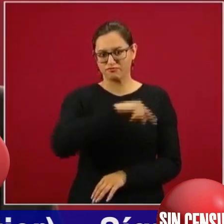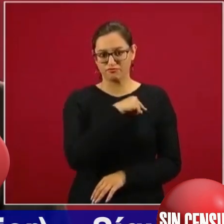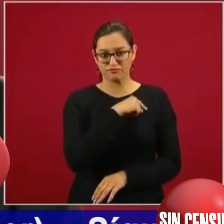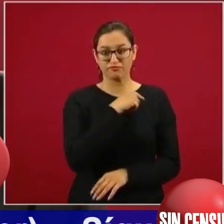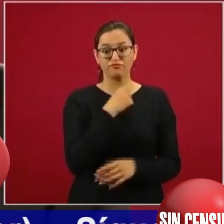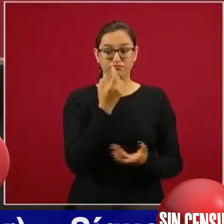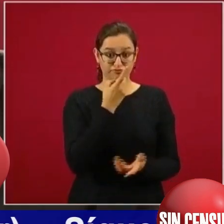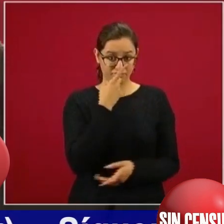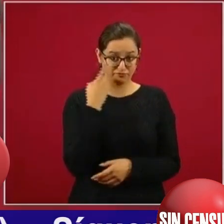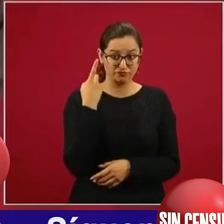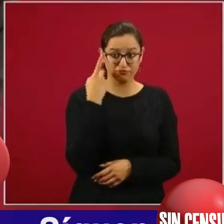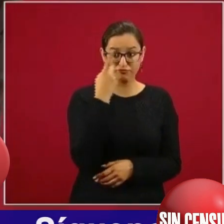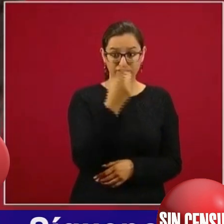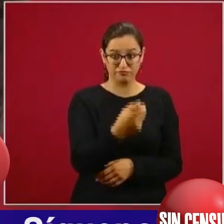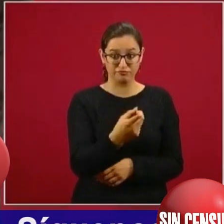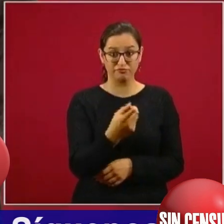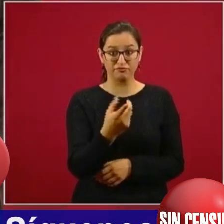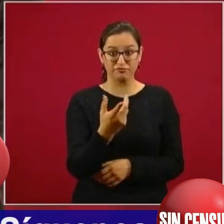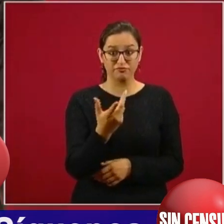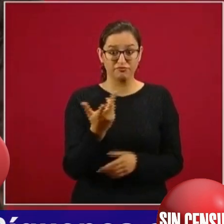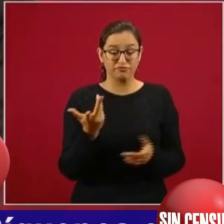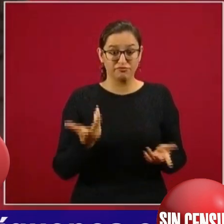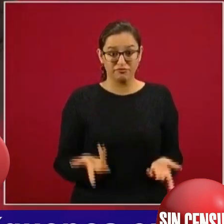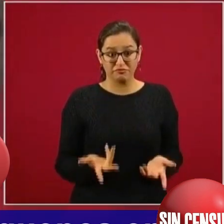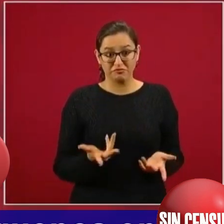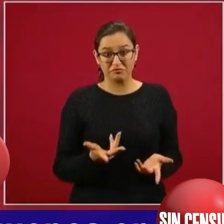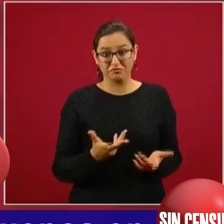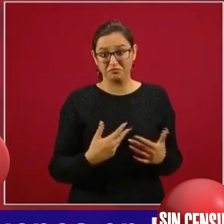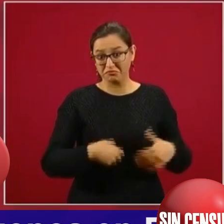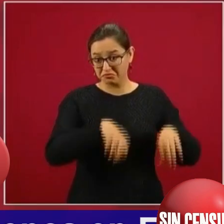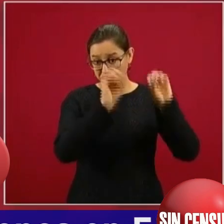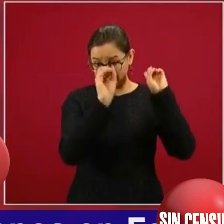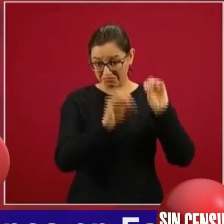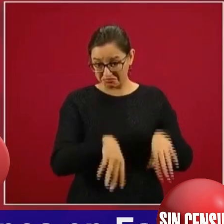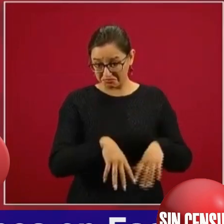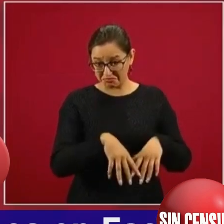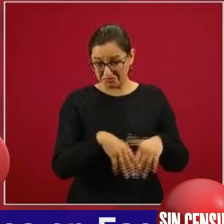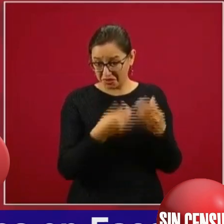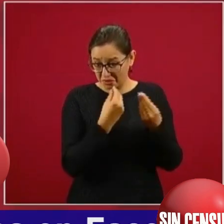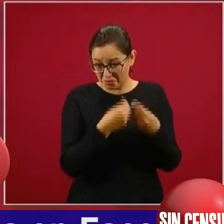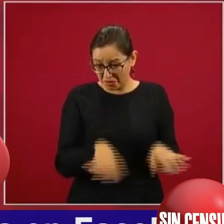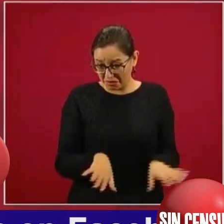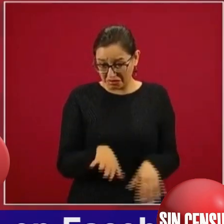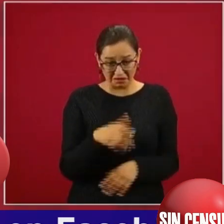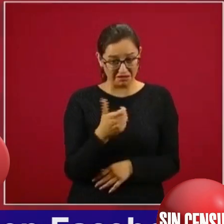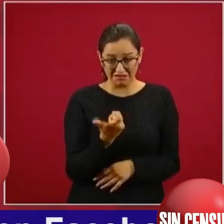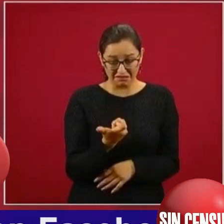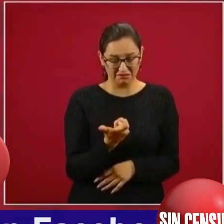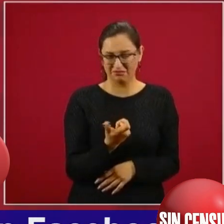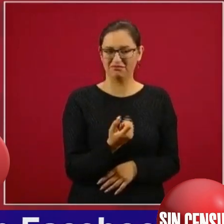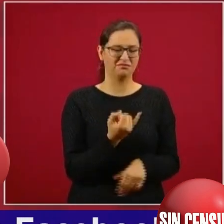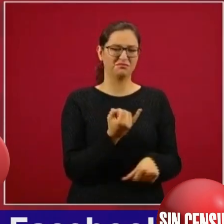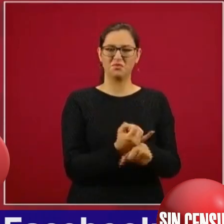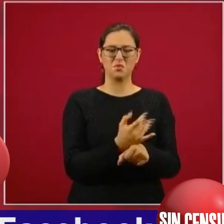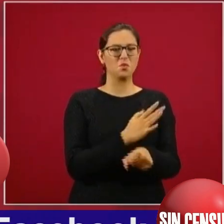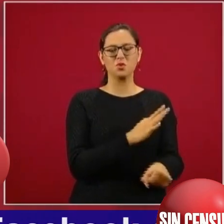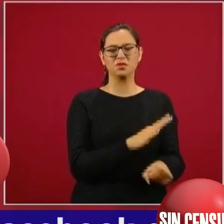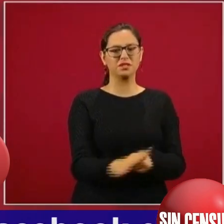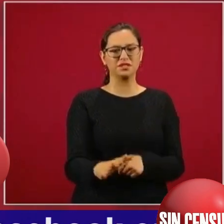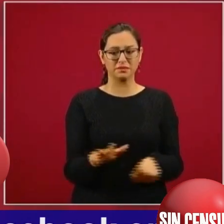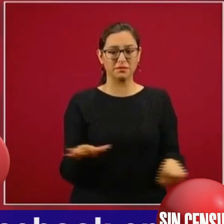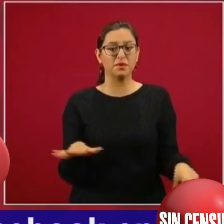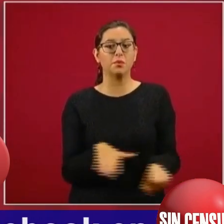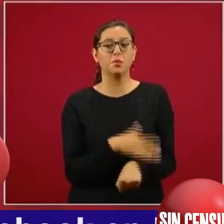no podíamos dejar que se convirtiera en chatarra esta planta, porque se trata de